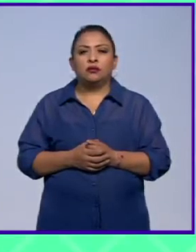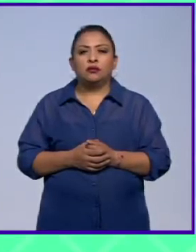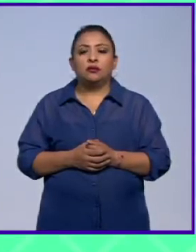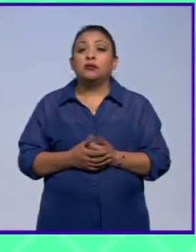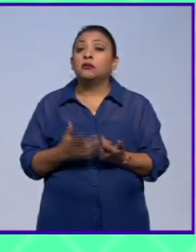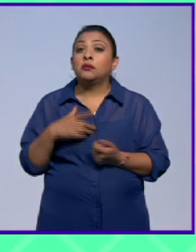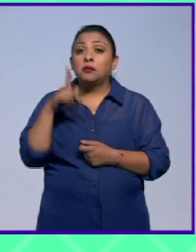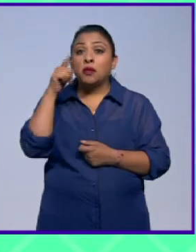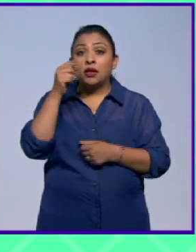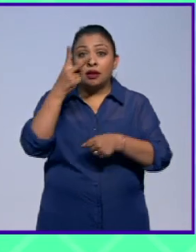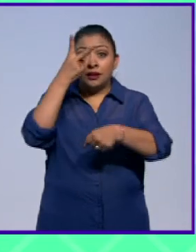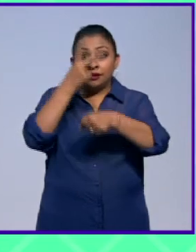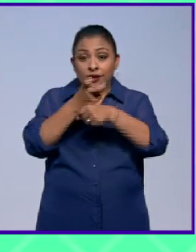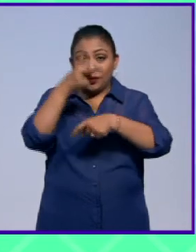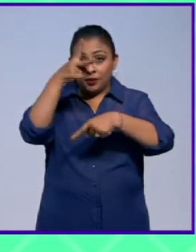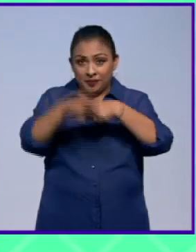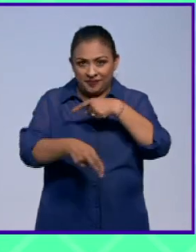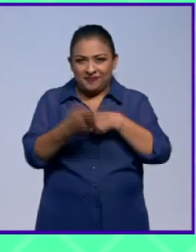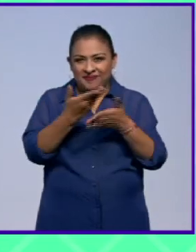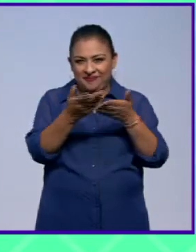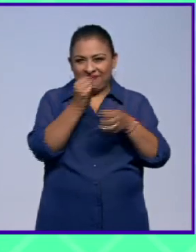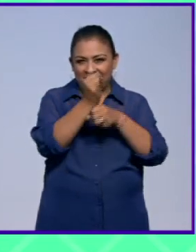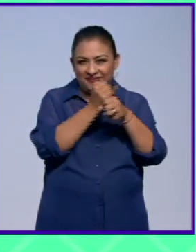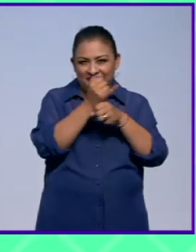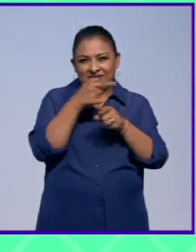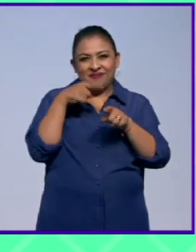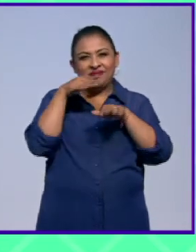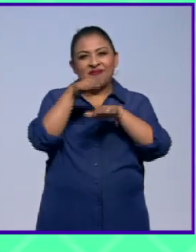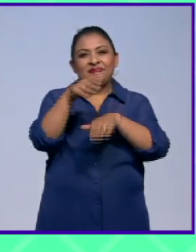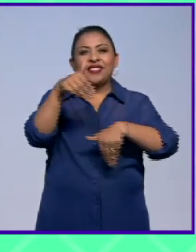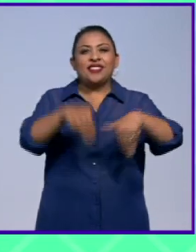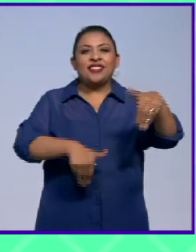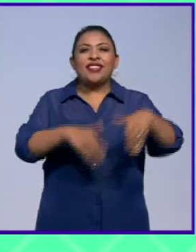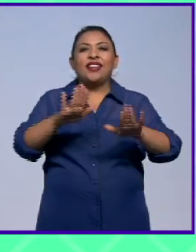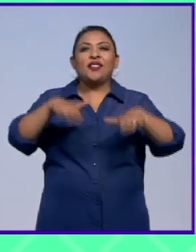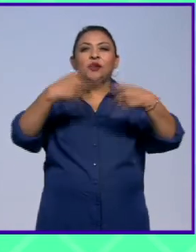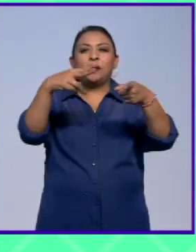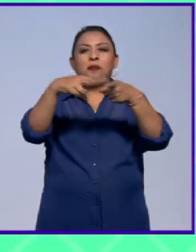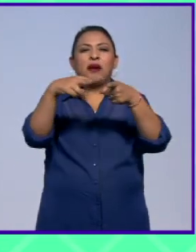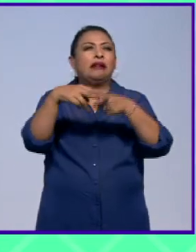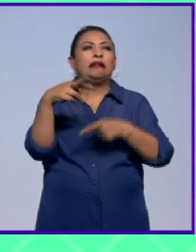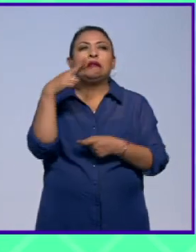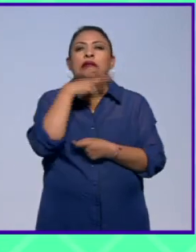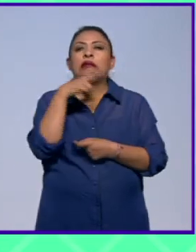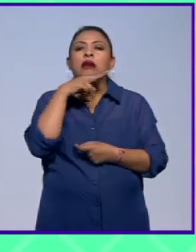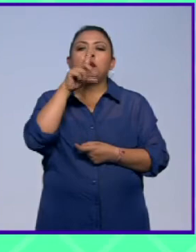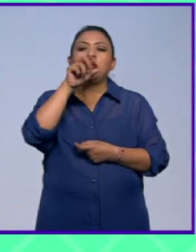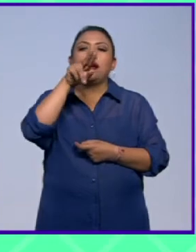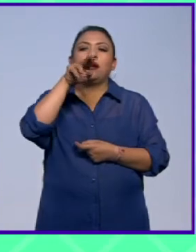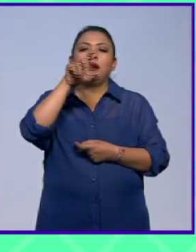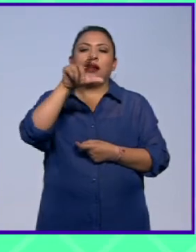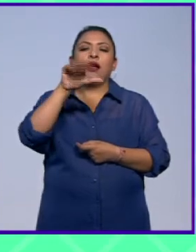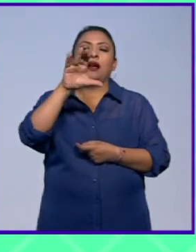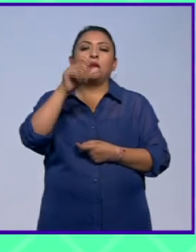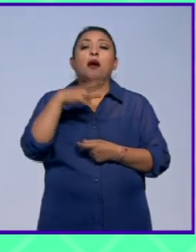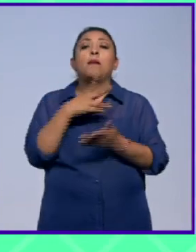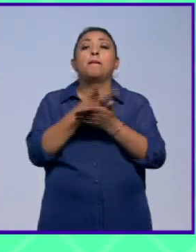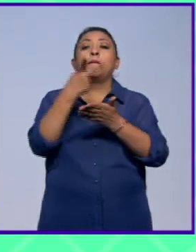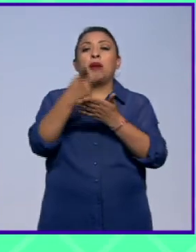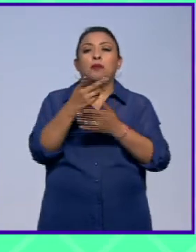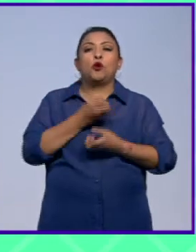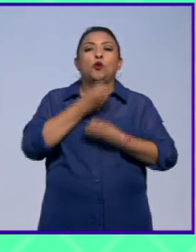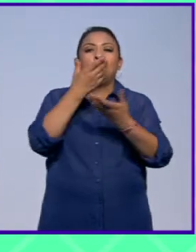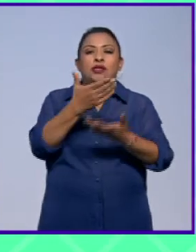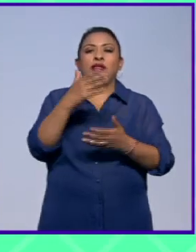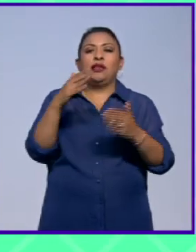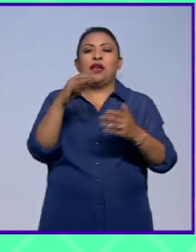mañana la segunda parte de este reportaje a propósito del teatro en los parques rapidísimo Daniel Acamacho obtiene el premio de poesía Joaquín Chirau y